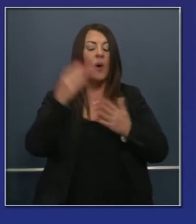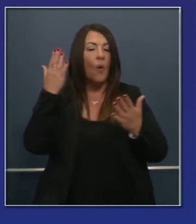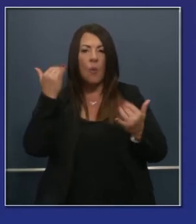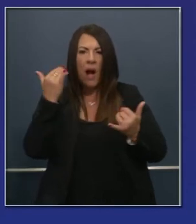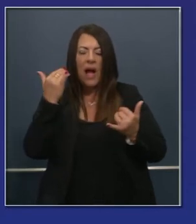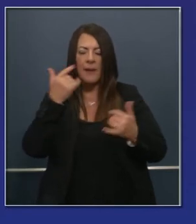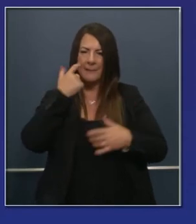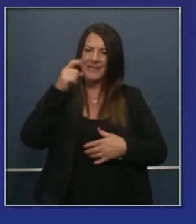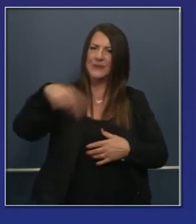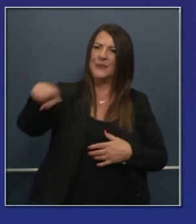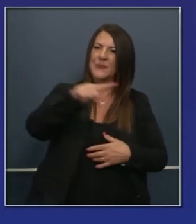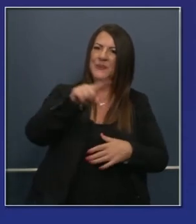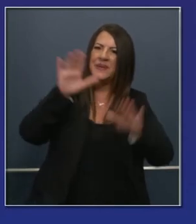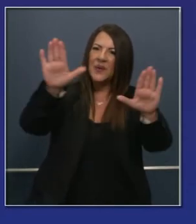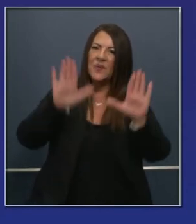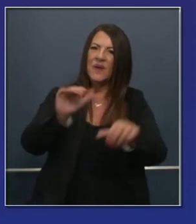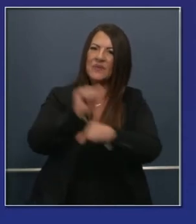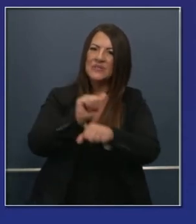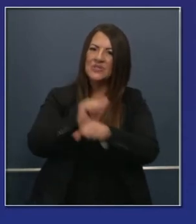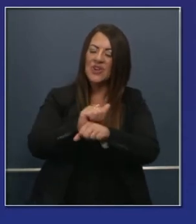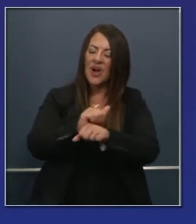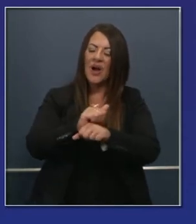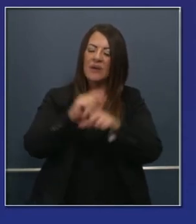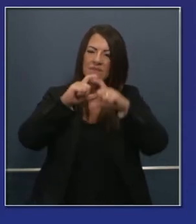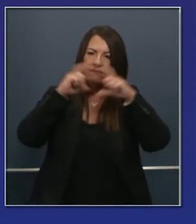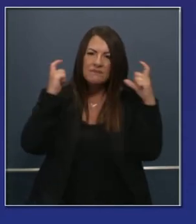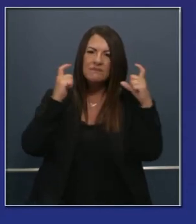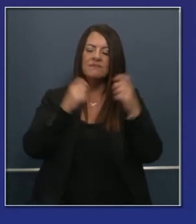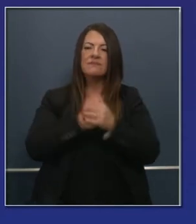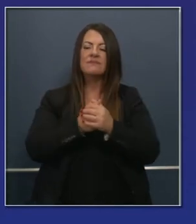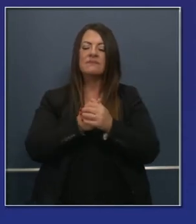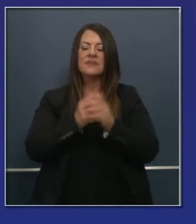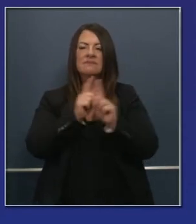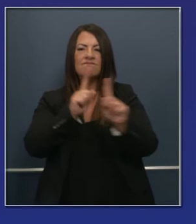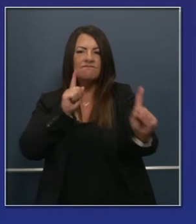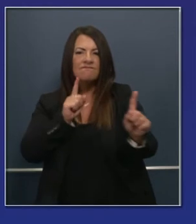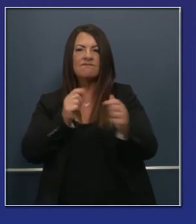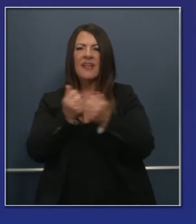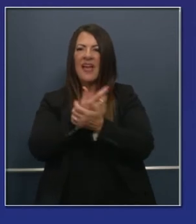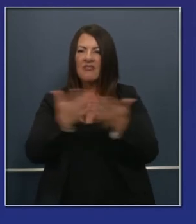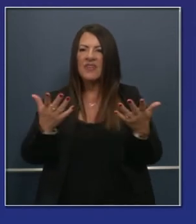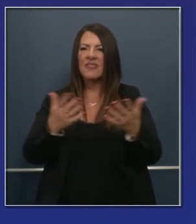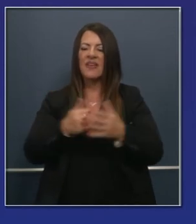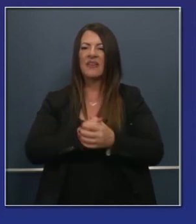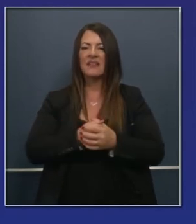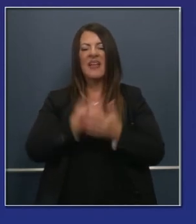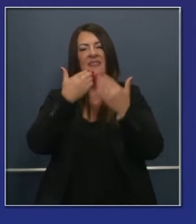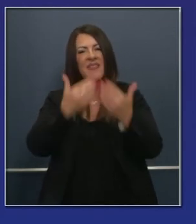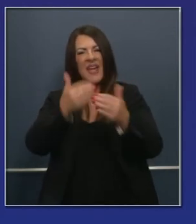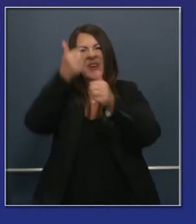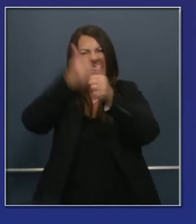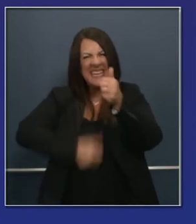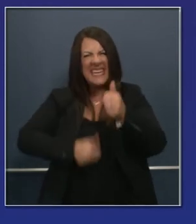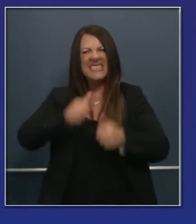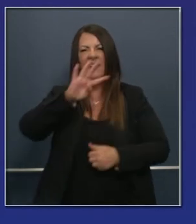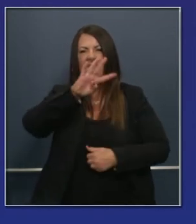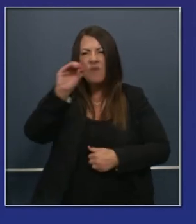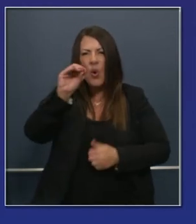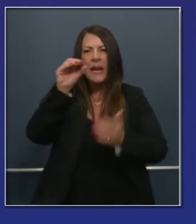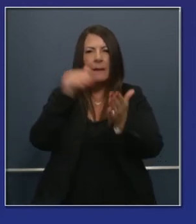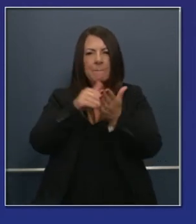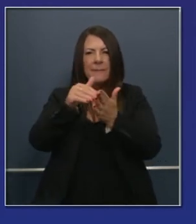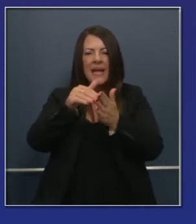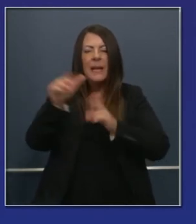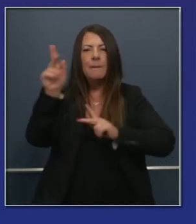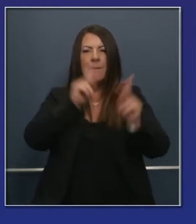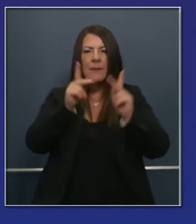descendiente. Y eso todo gracias al trabajo sobresaliente que han hecho todos ustedes. Gracias a los que están mirando a los 40 millones de